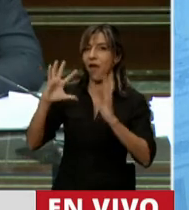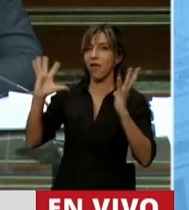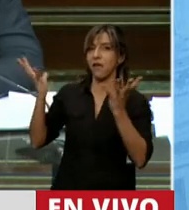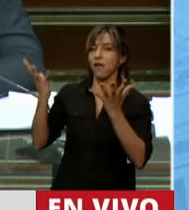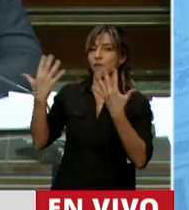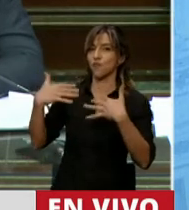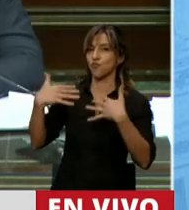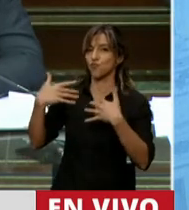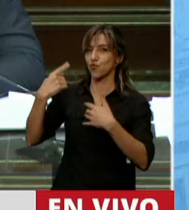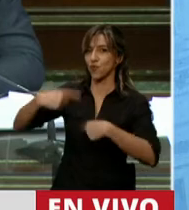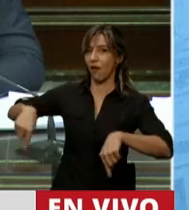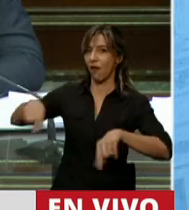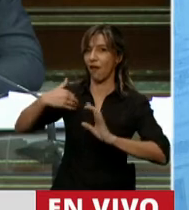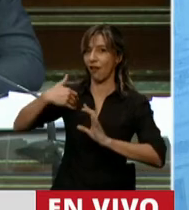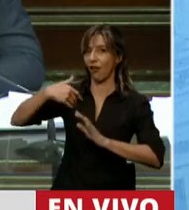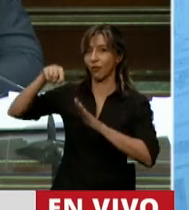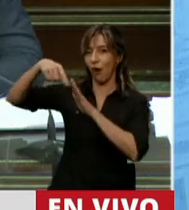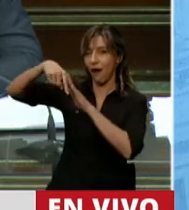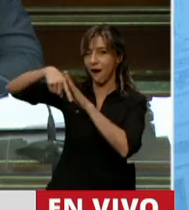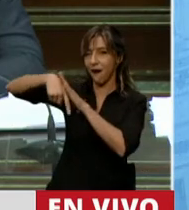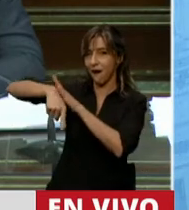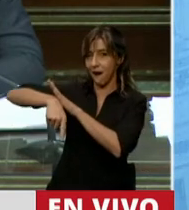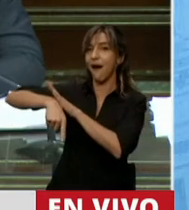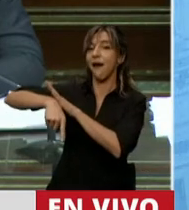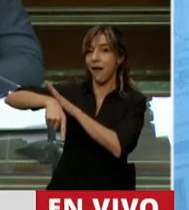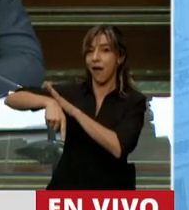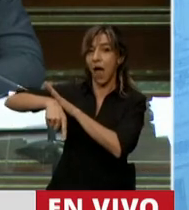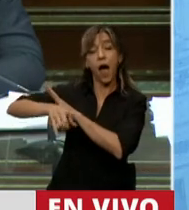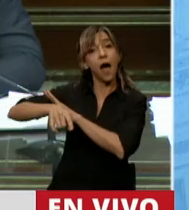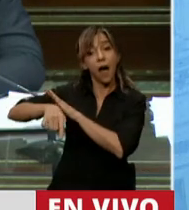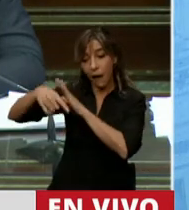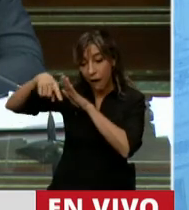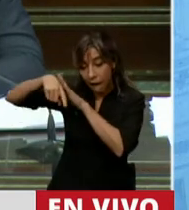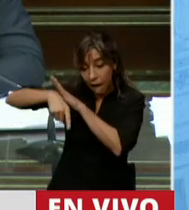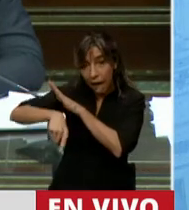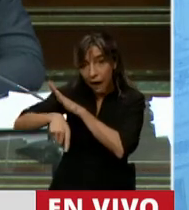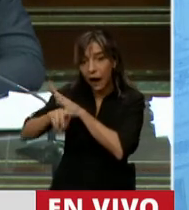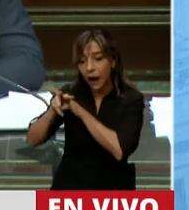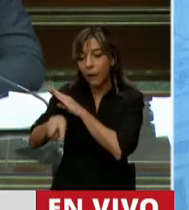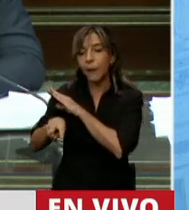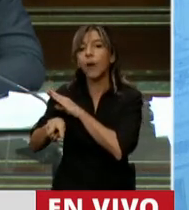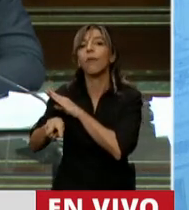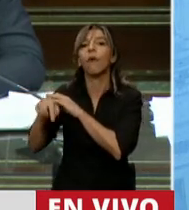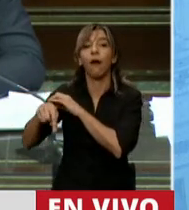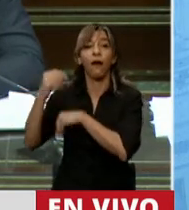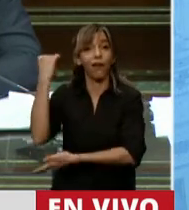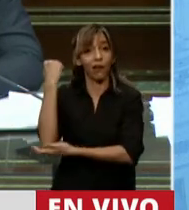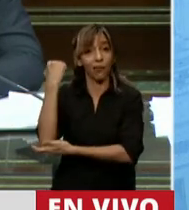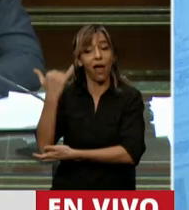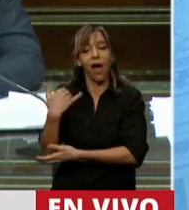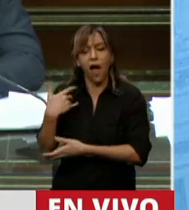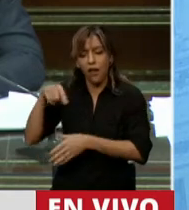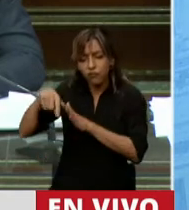queda claramente puesto de manifiesto que hay un pequeño grupo de empresarios que se han hecho poderosos,